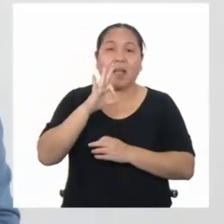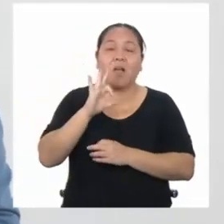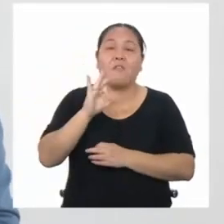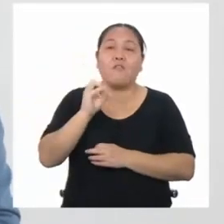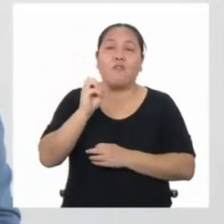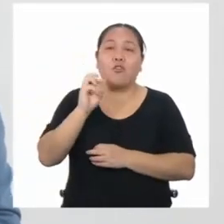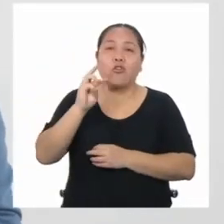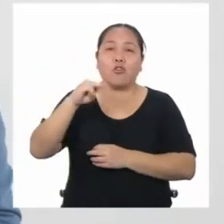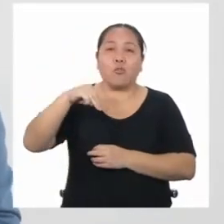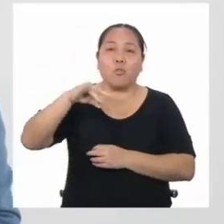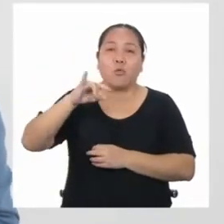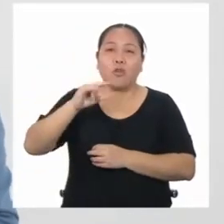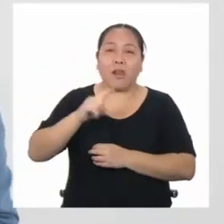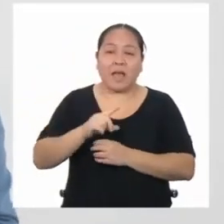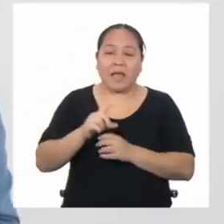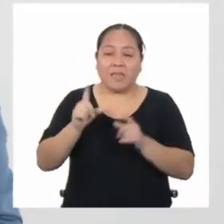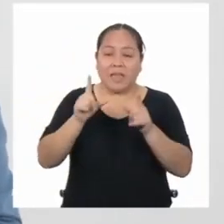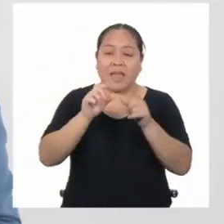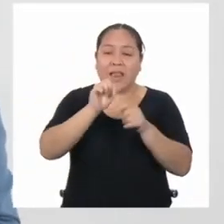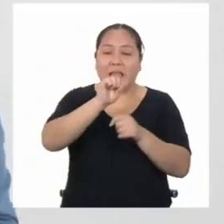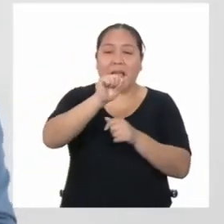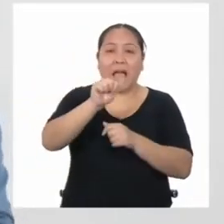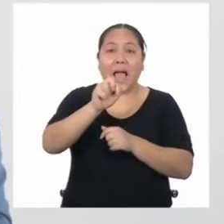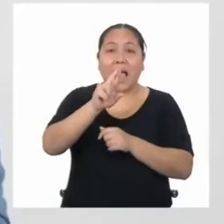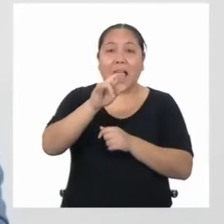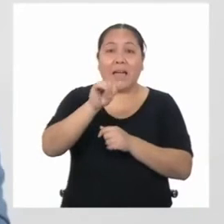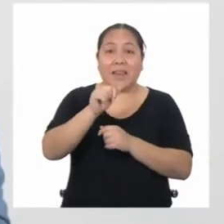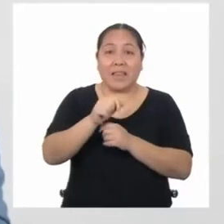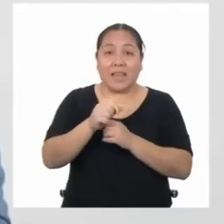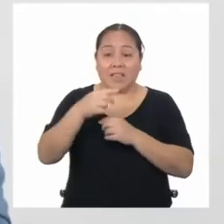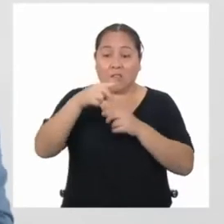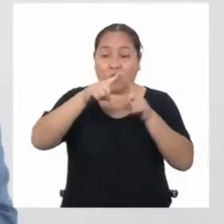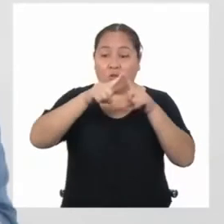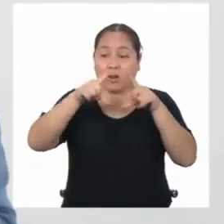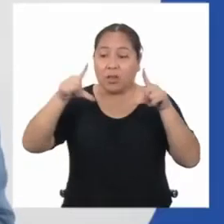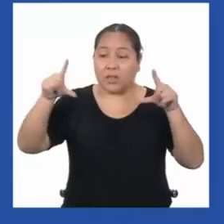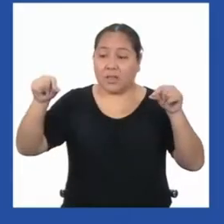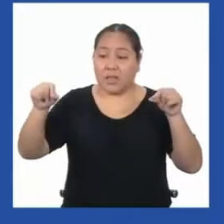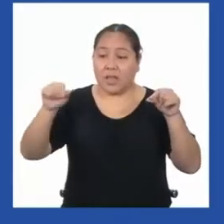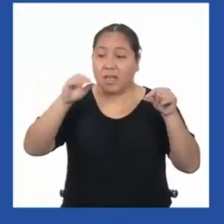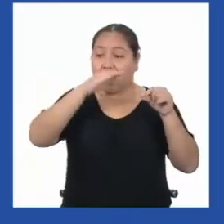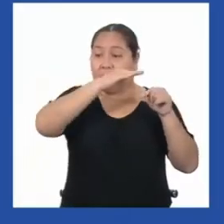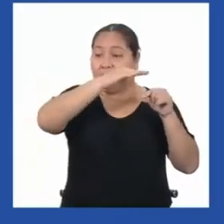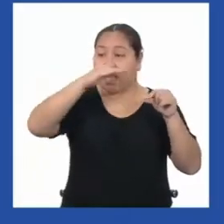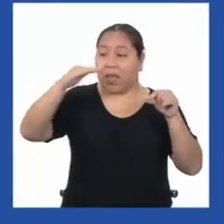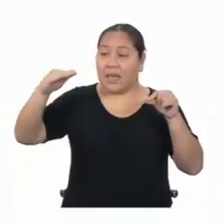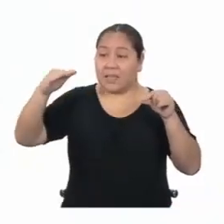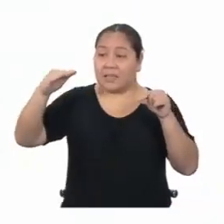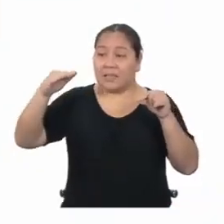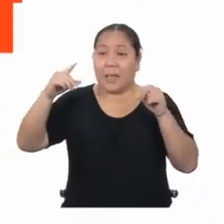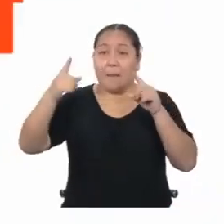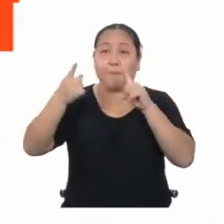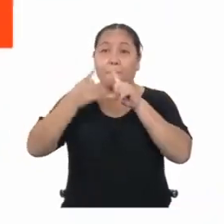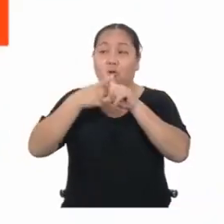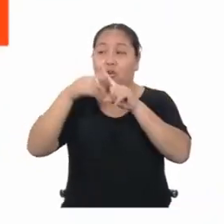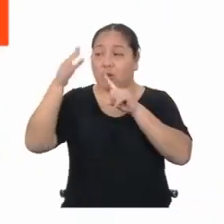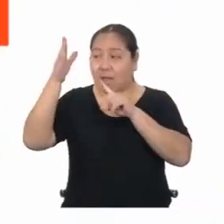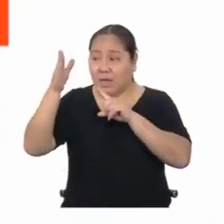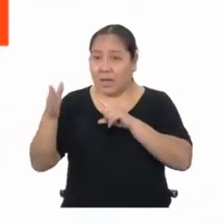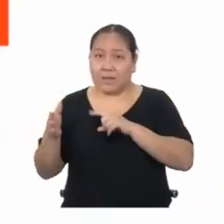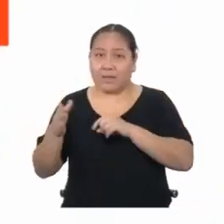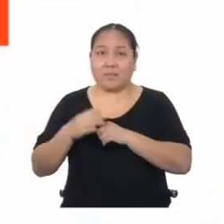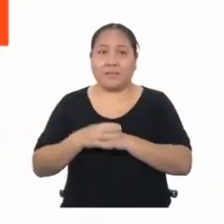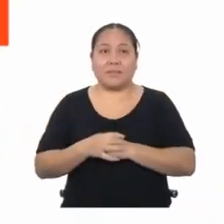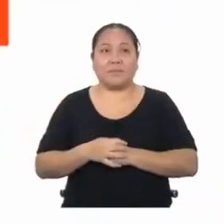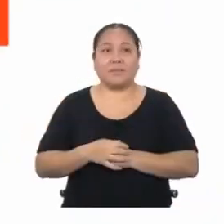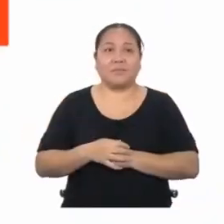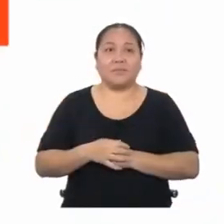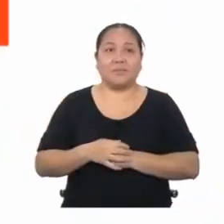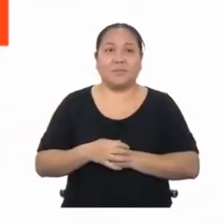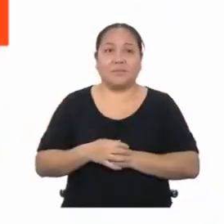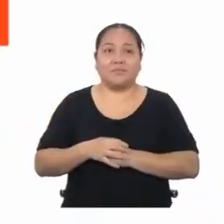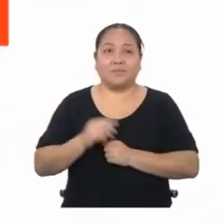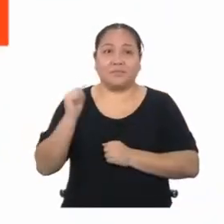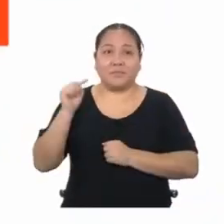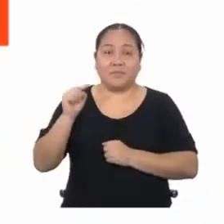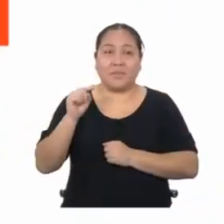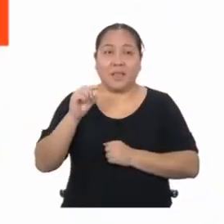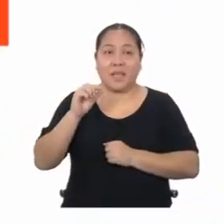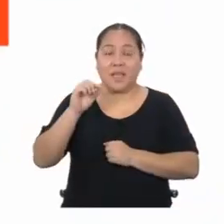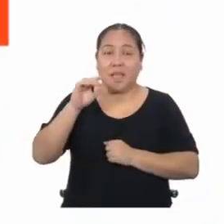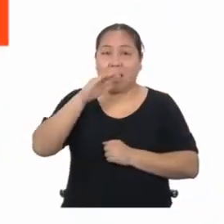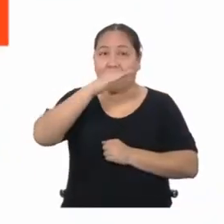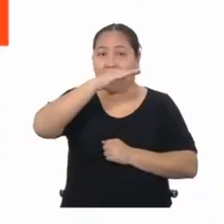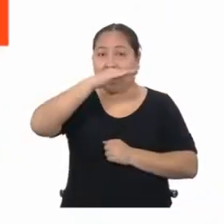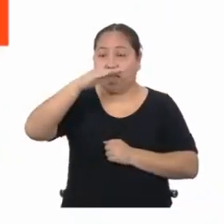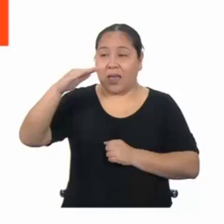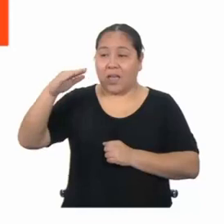un rectángulo, que es igual a largo por el ancho. Entonces, el área que es 8